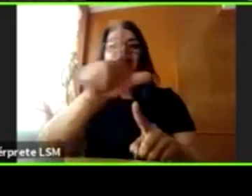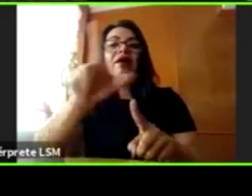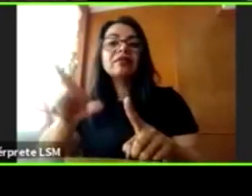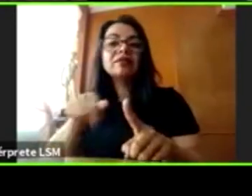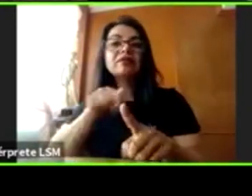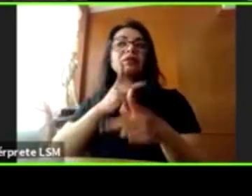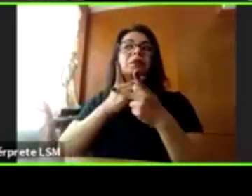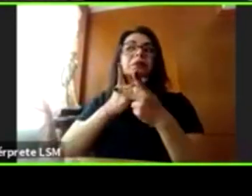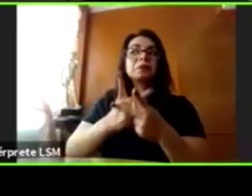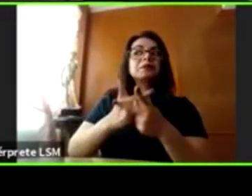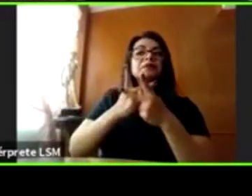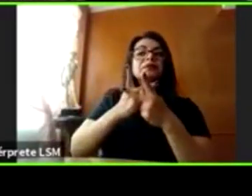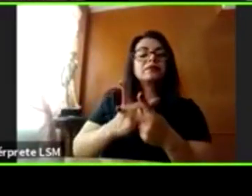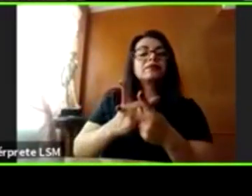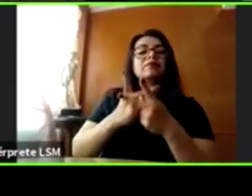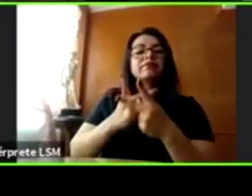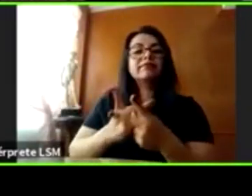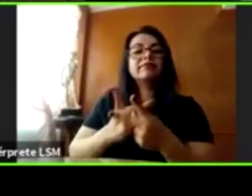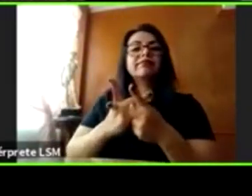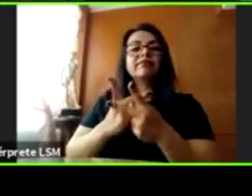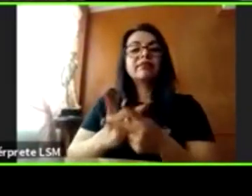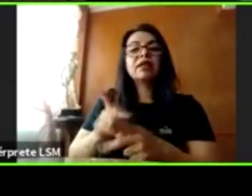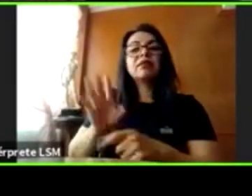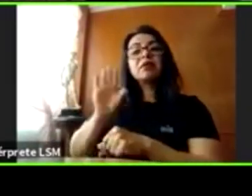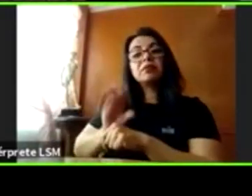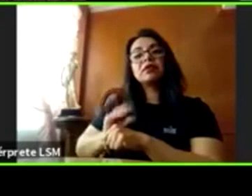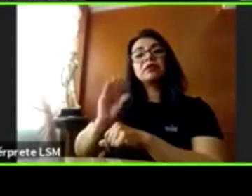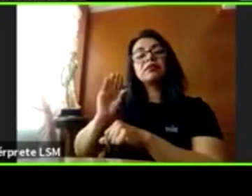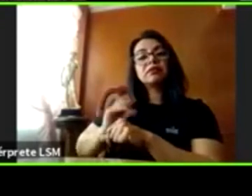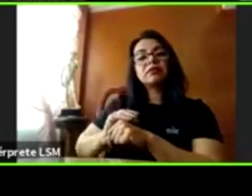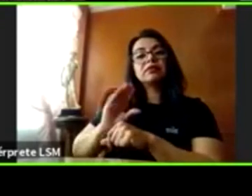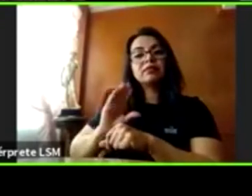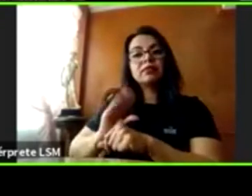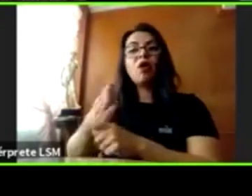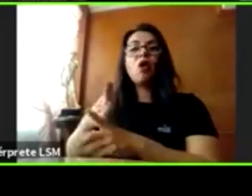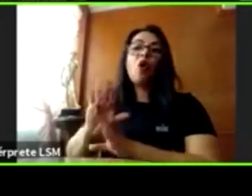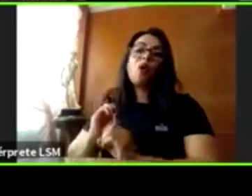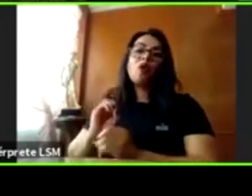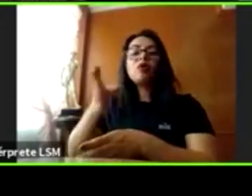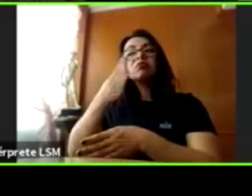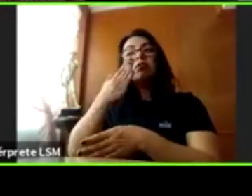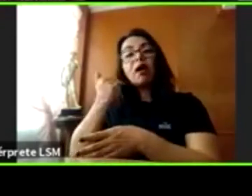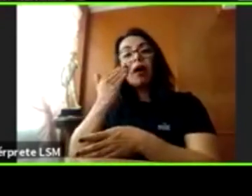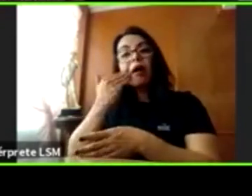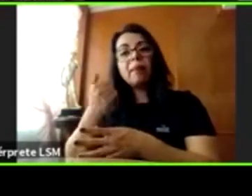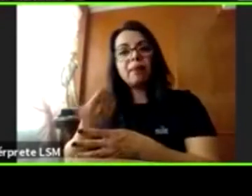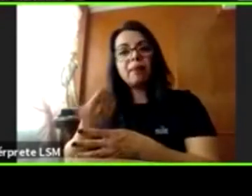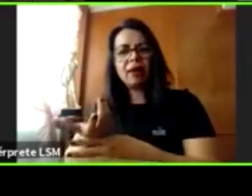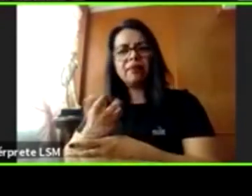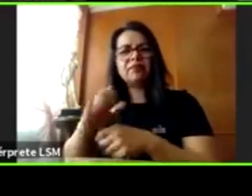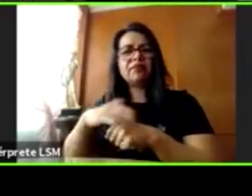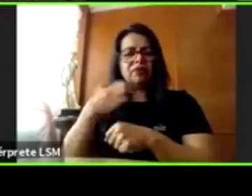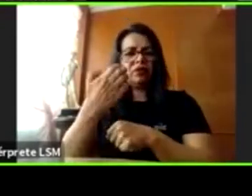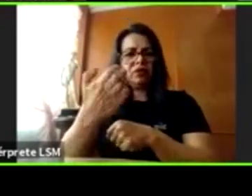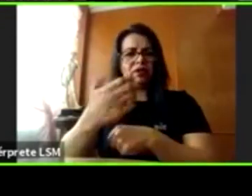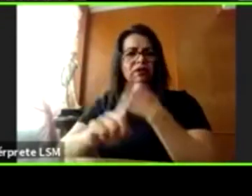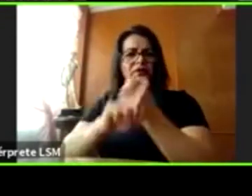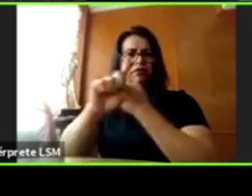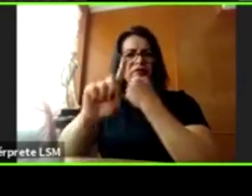docentes, sino de todas las personas a su alrededor por esta situación de abuso que han sufrido.